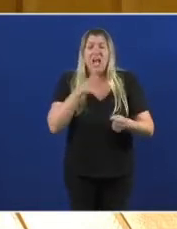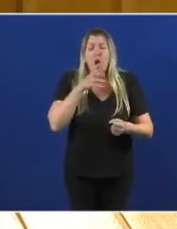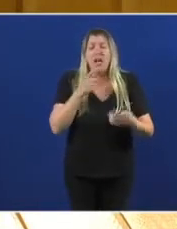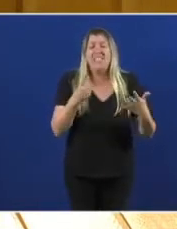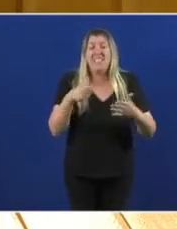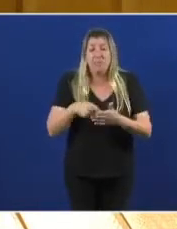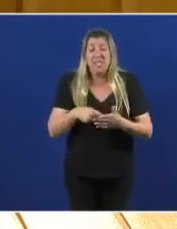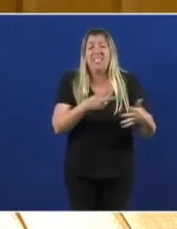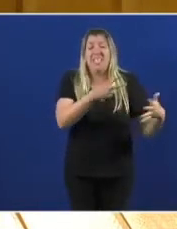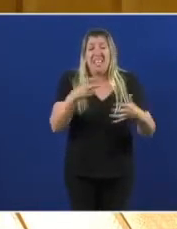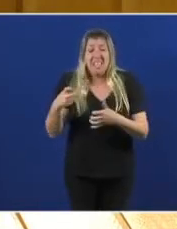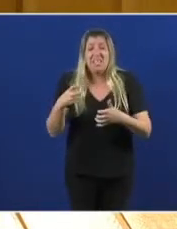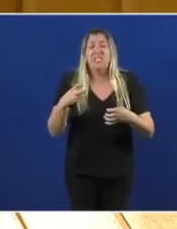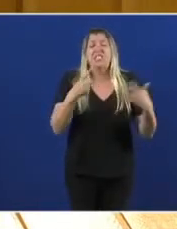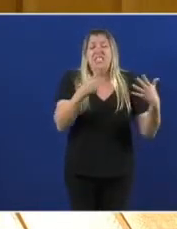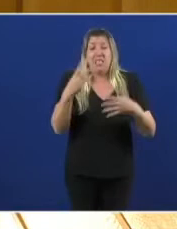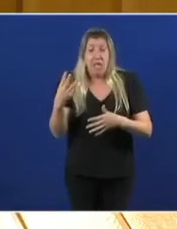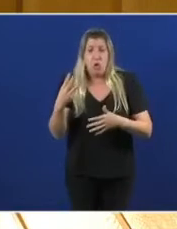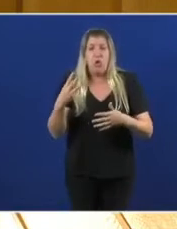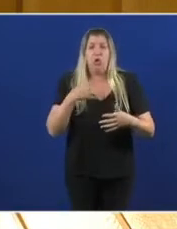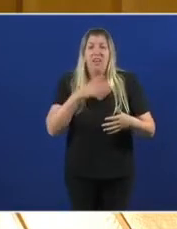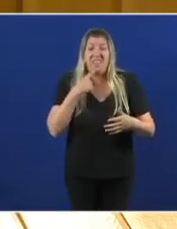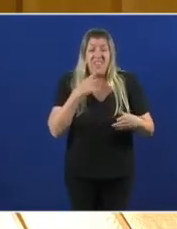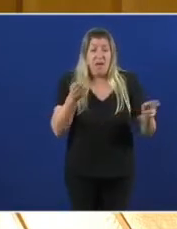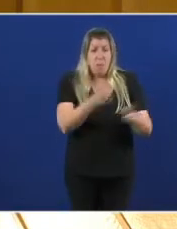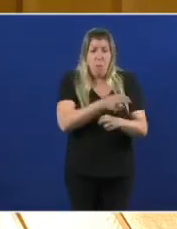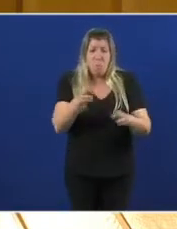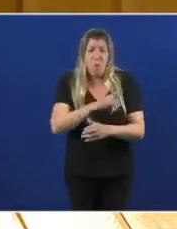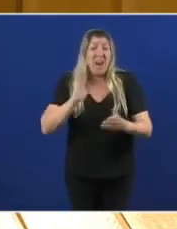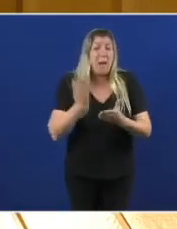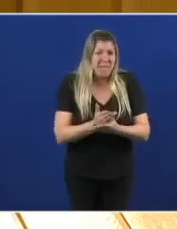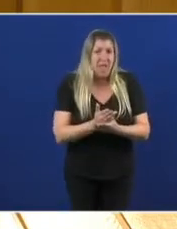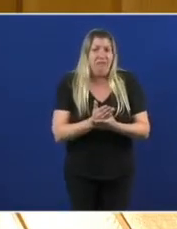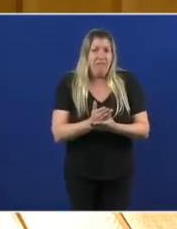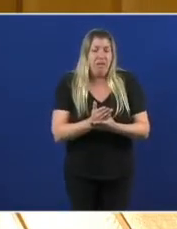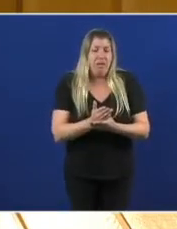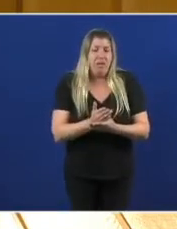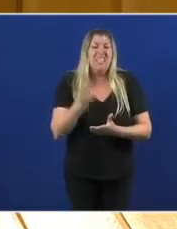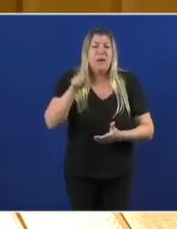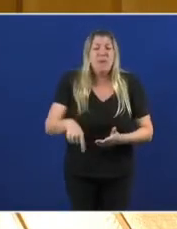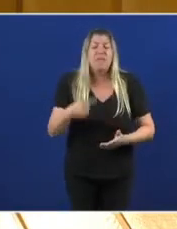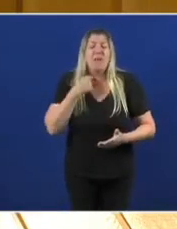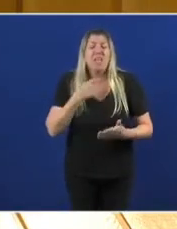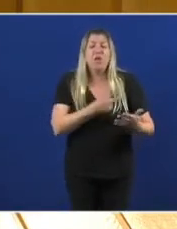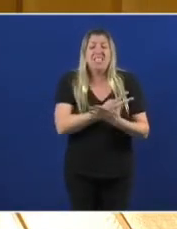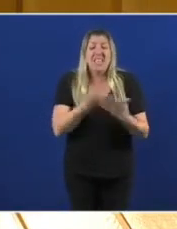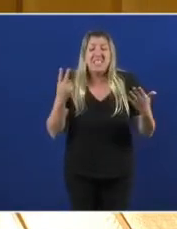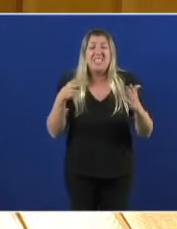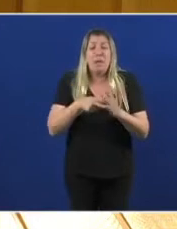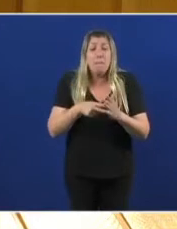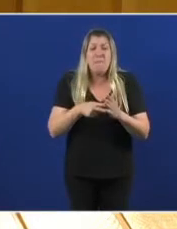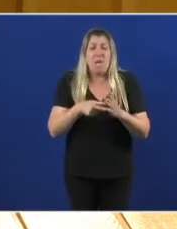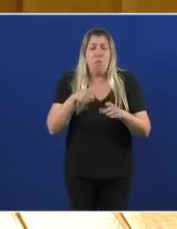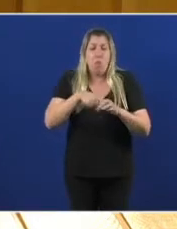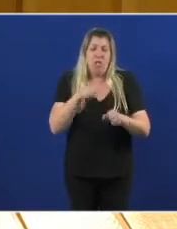.768 e decir, pecharon a metade e perderonse 17.400 empregos.